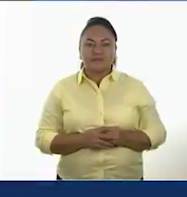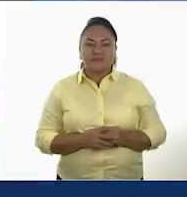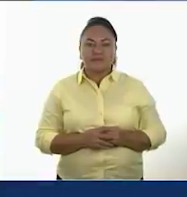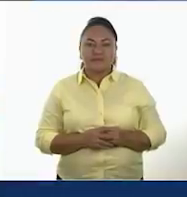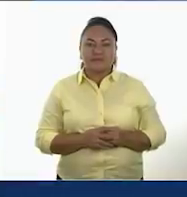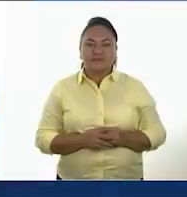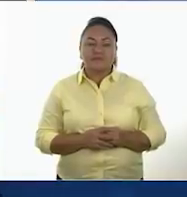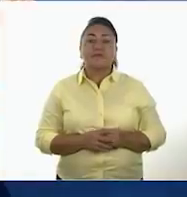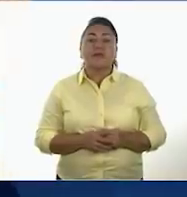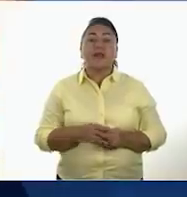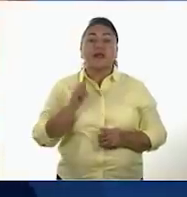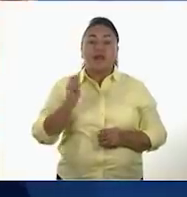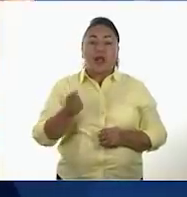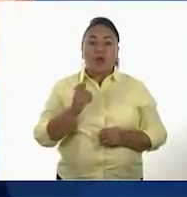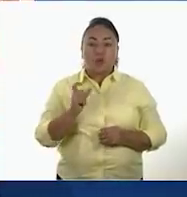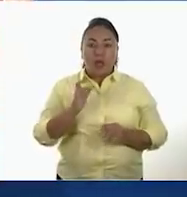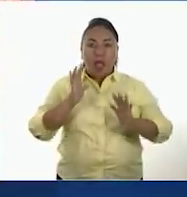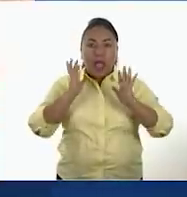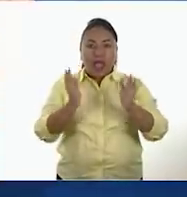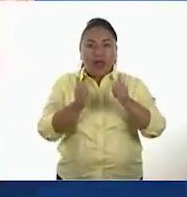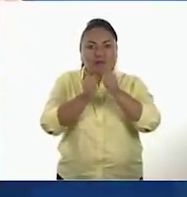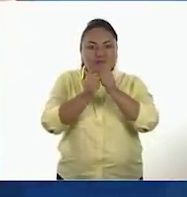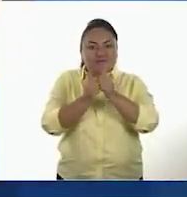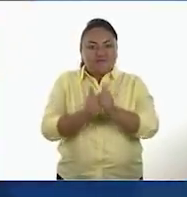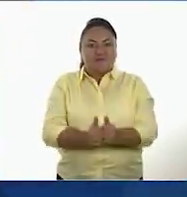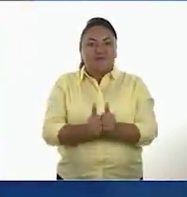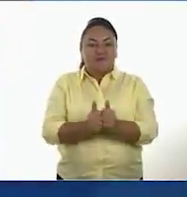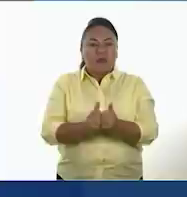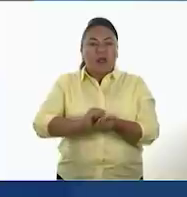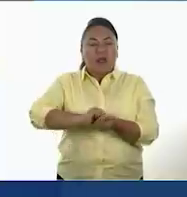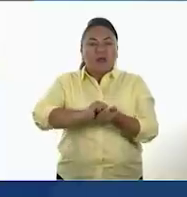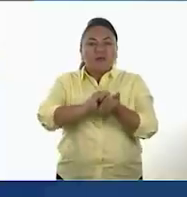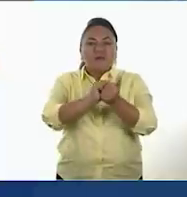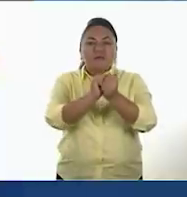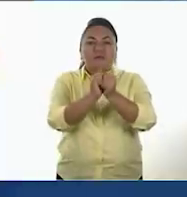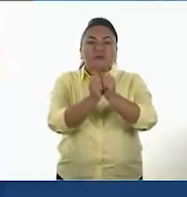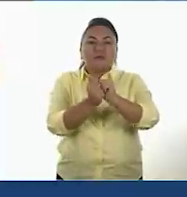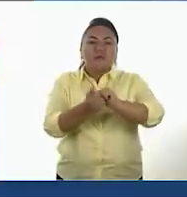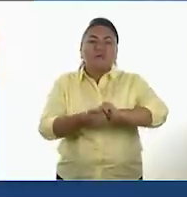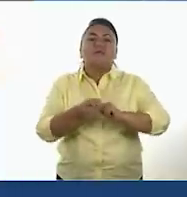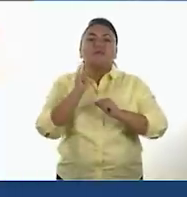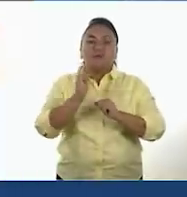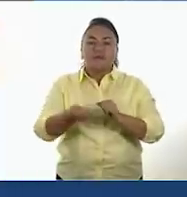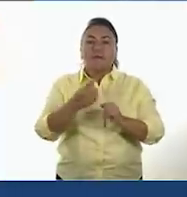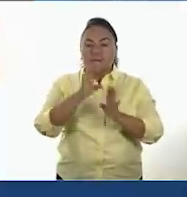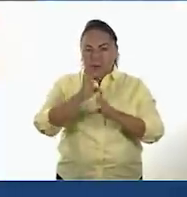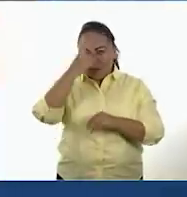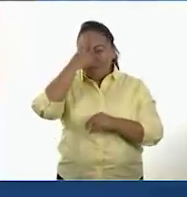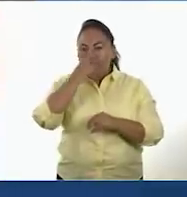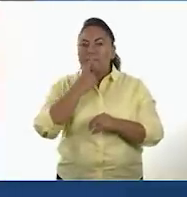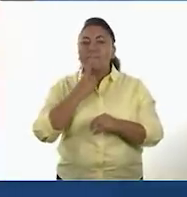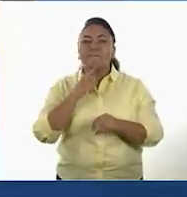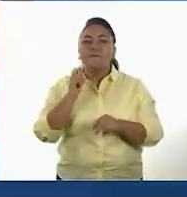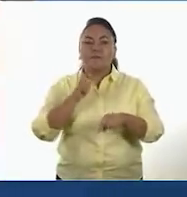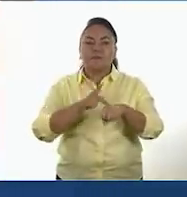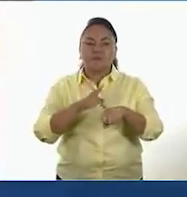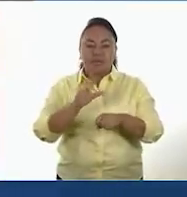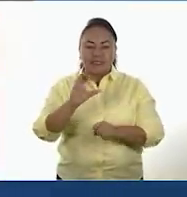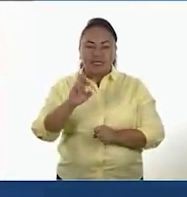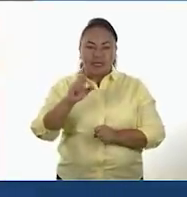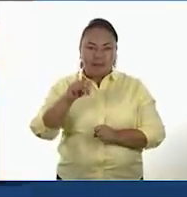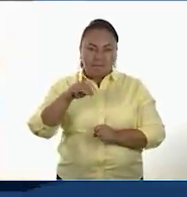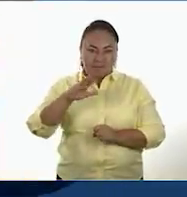El sedentarismo también trajo consigo el desarrollo de la cerámica. Para el 1700 antes de Cristo,